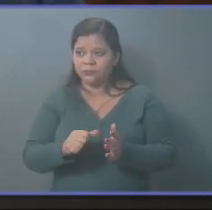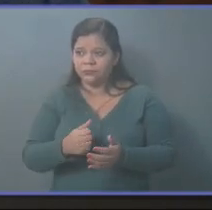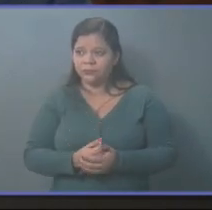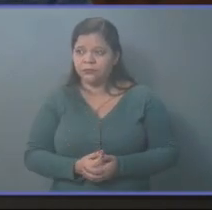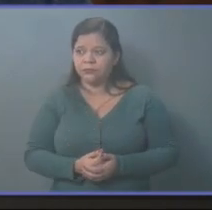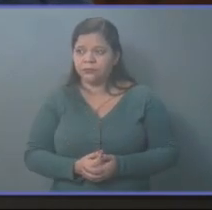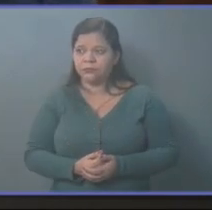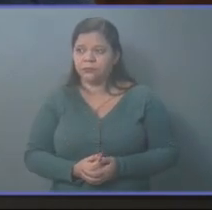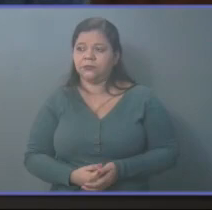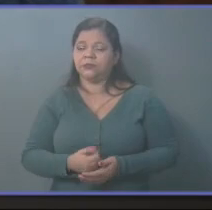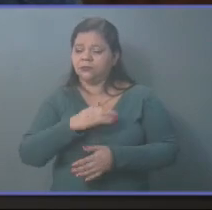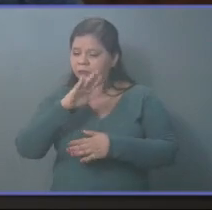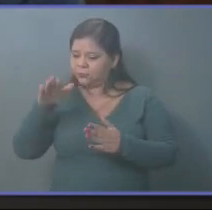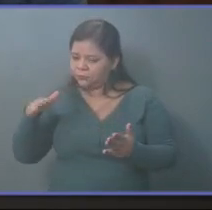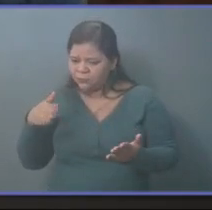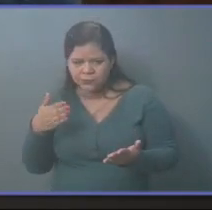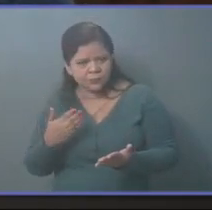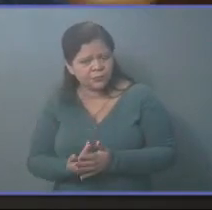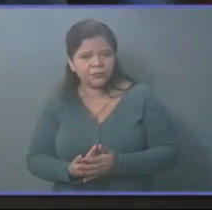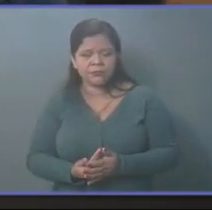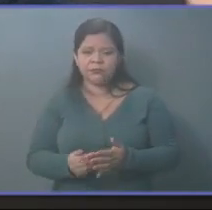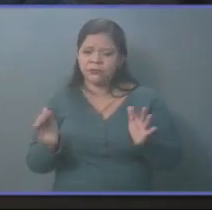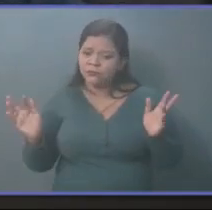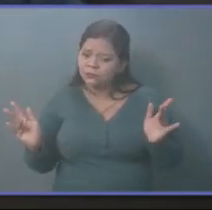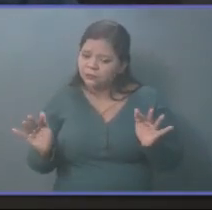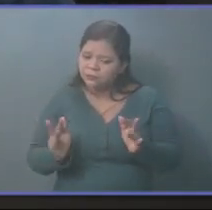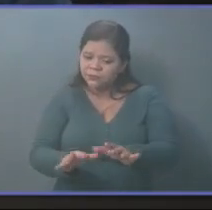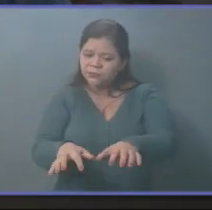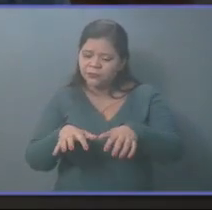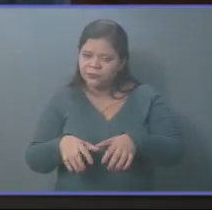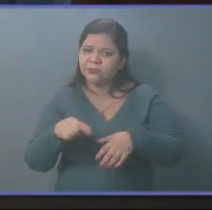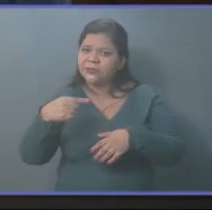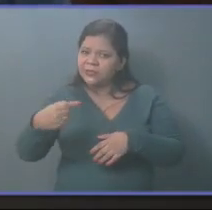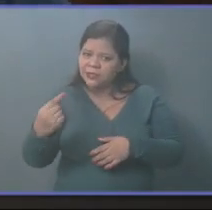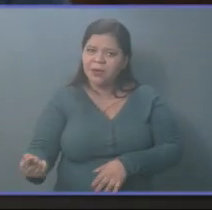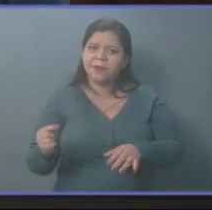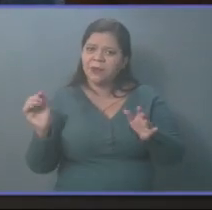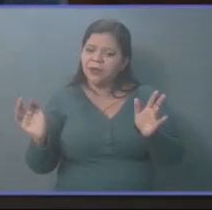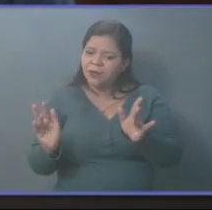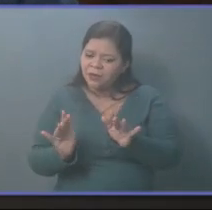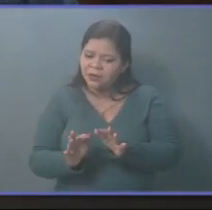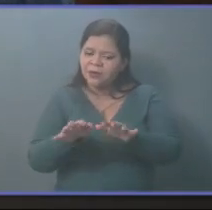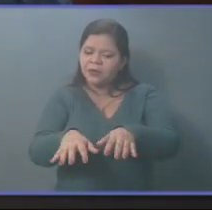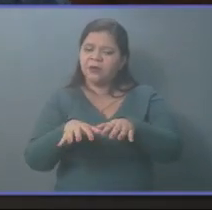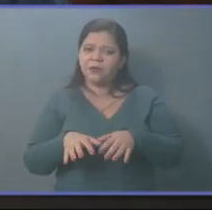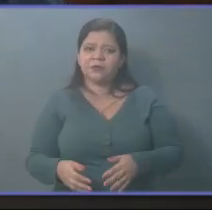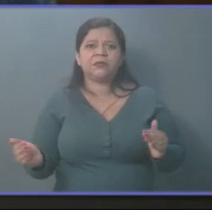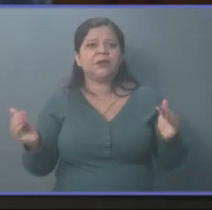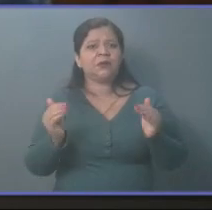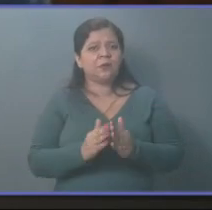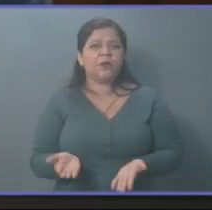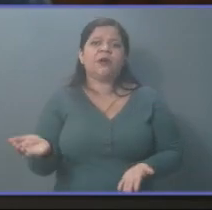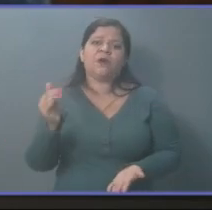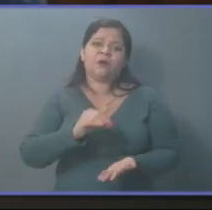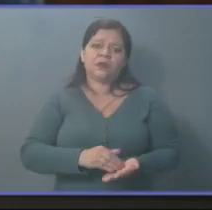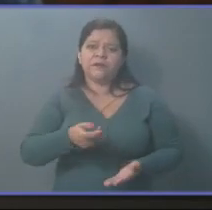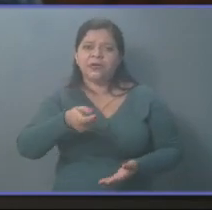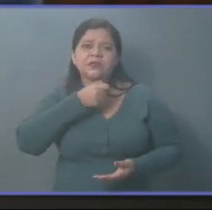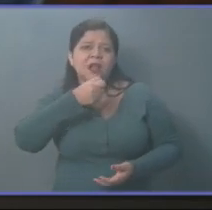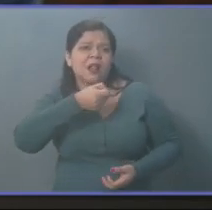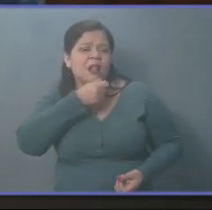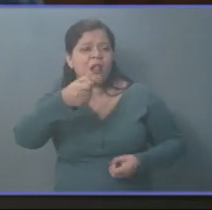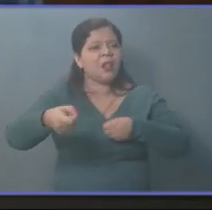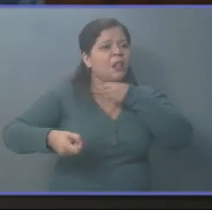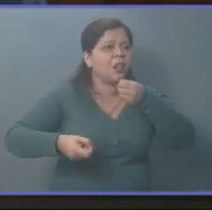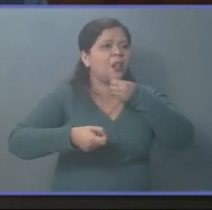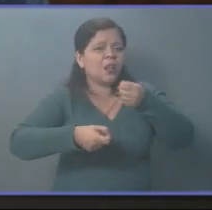en todas las sesiones plenarias, se convierte en un mítin